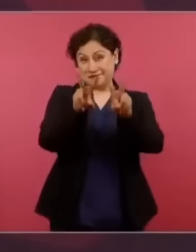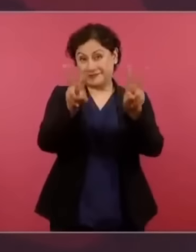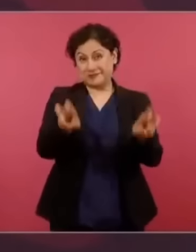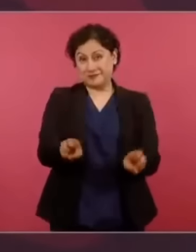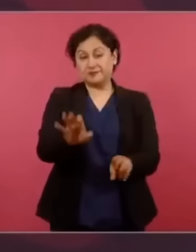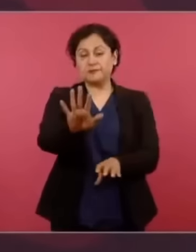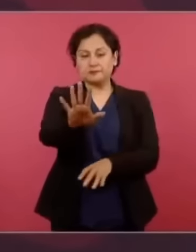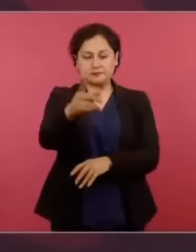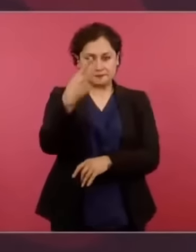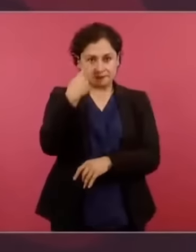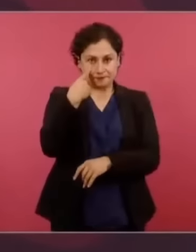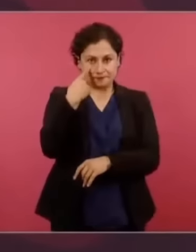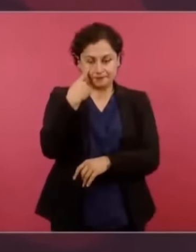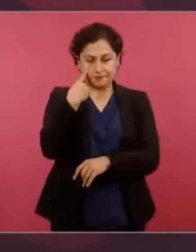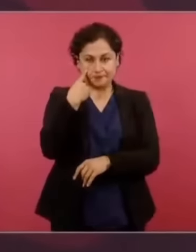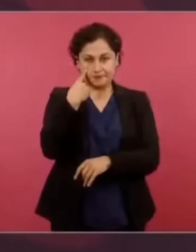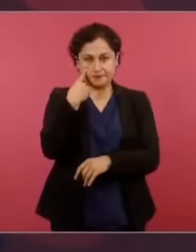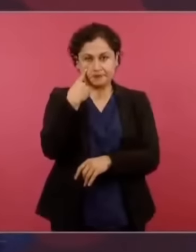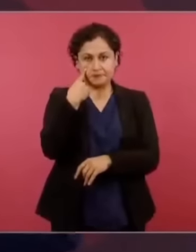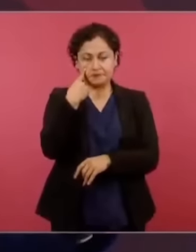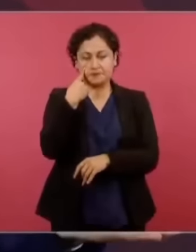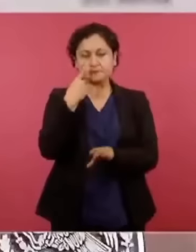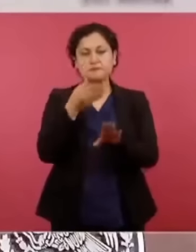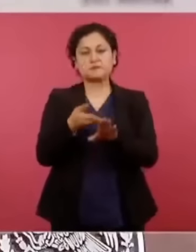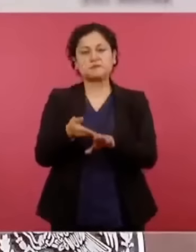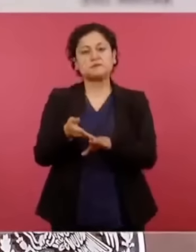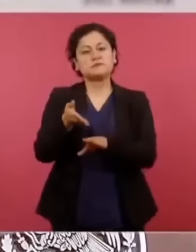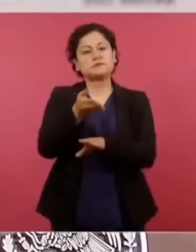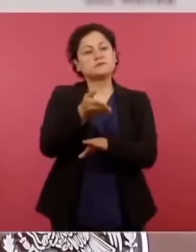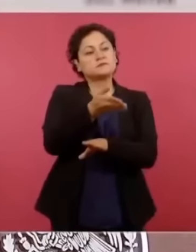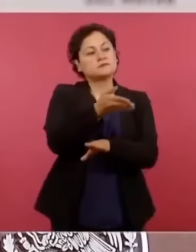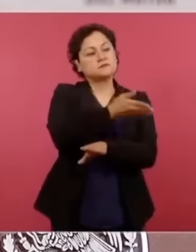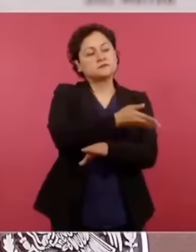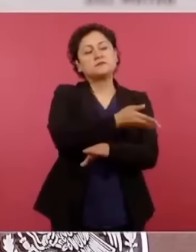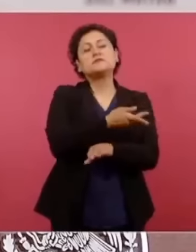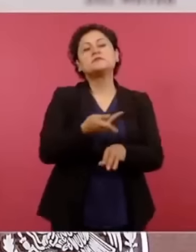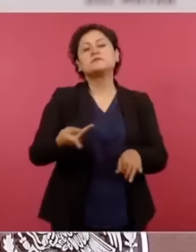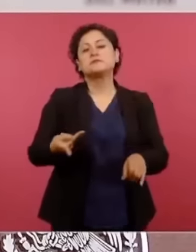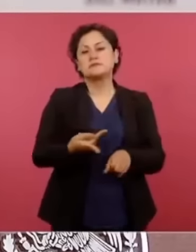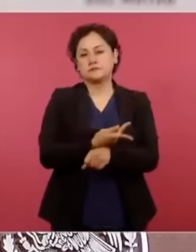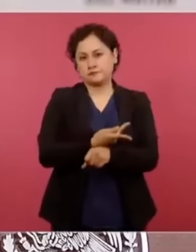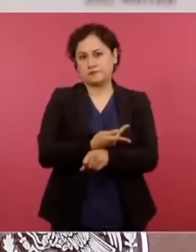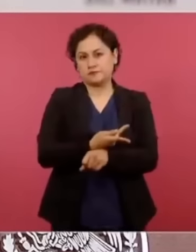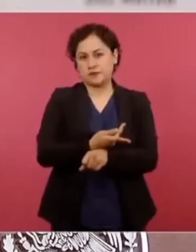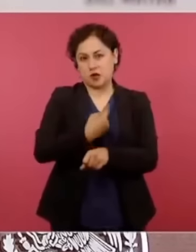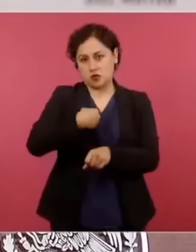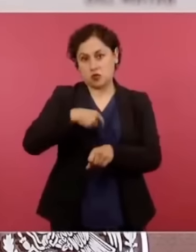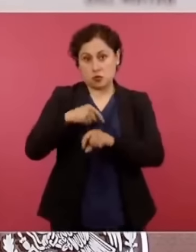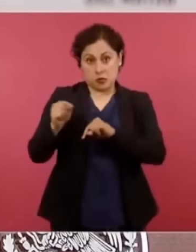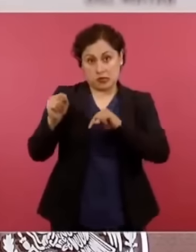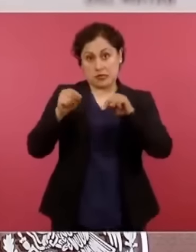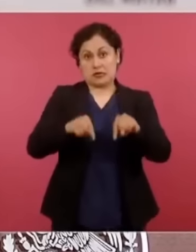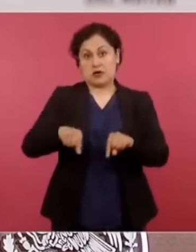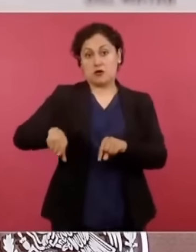sucedía hasta antes de que llegáramos al gobierno?